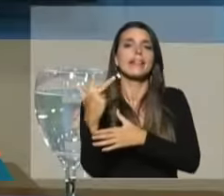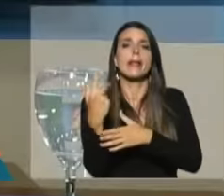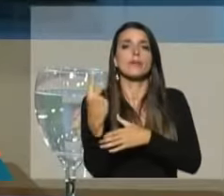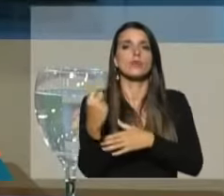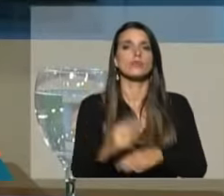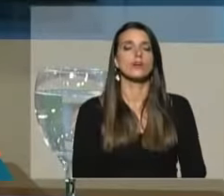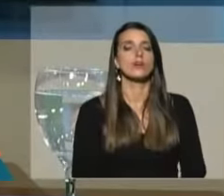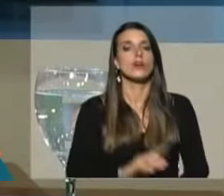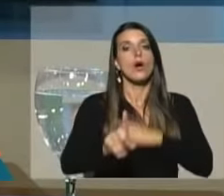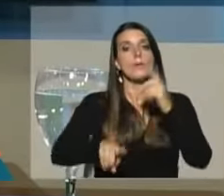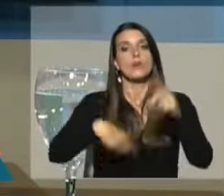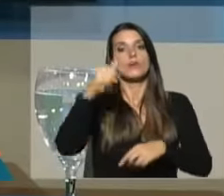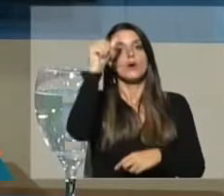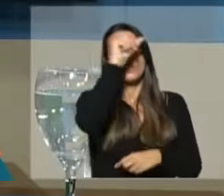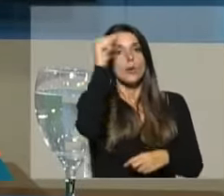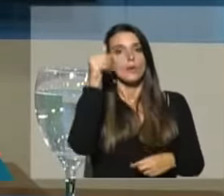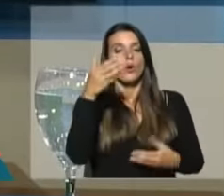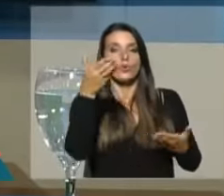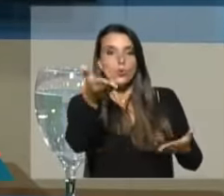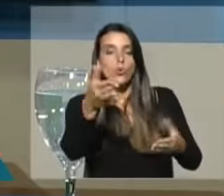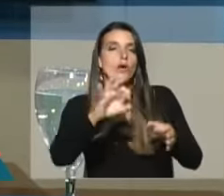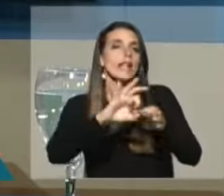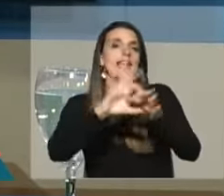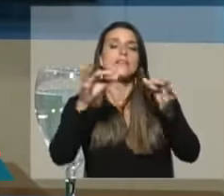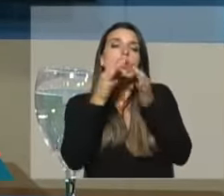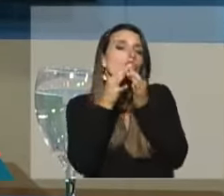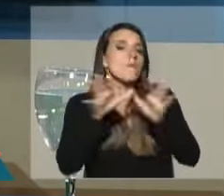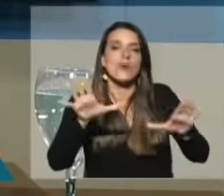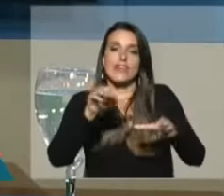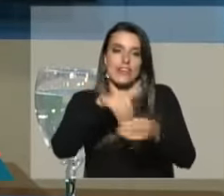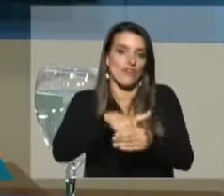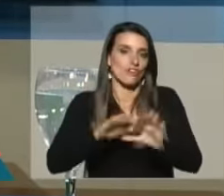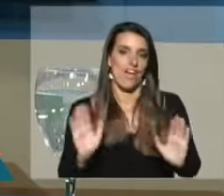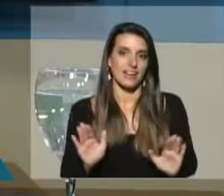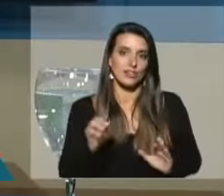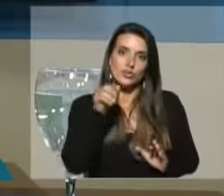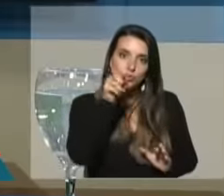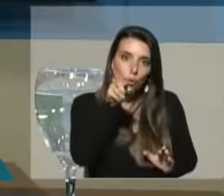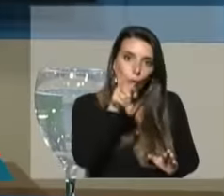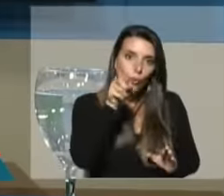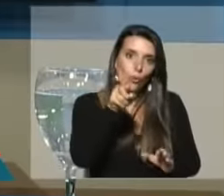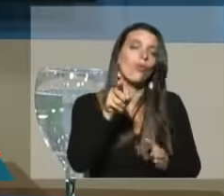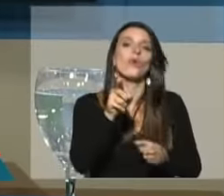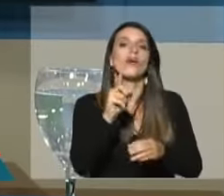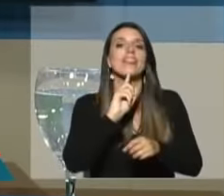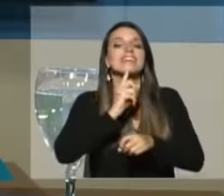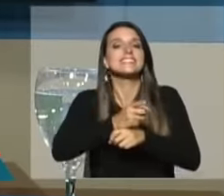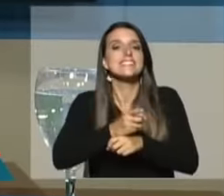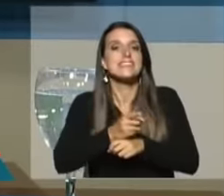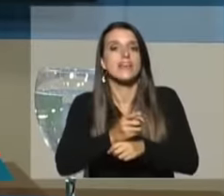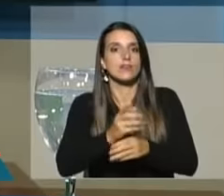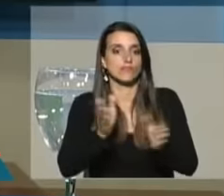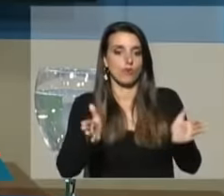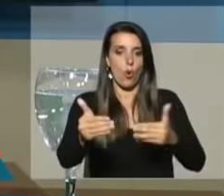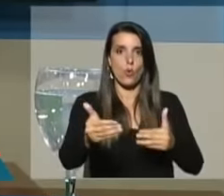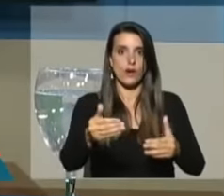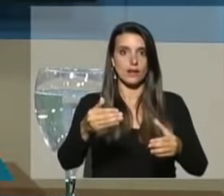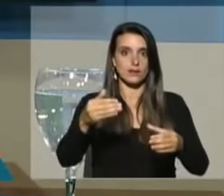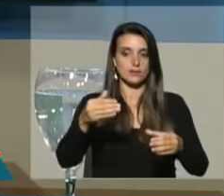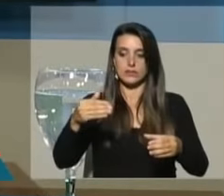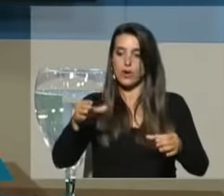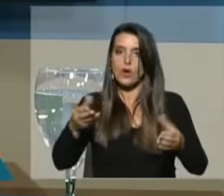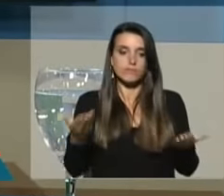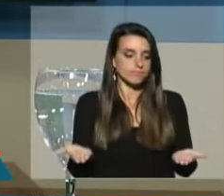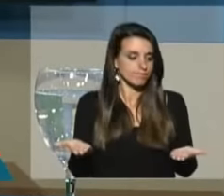el próximo domingo usted es libre de hacer lo que le parezca usted es el que se parará frente a la urna y pondrá la